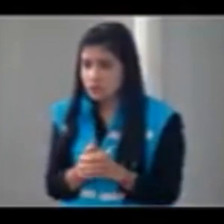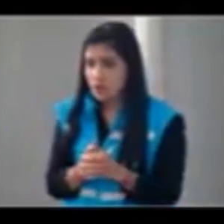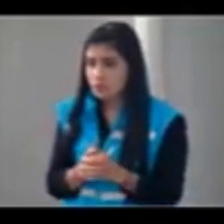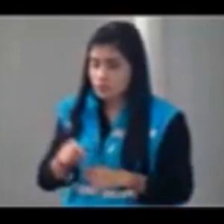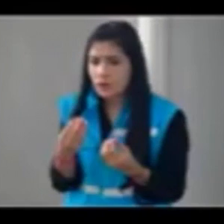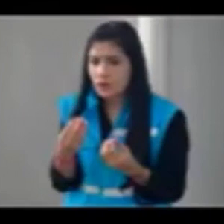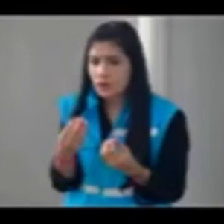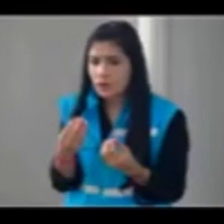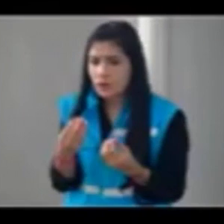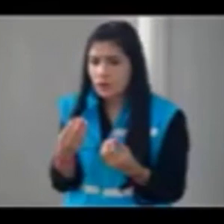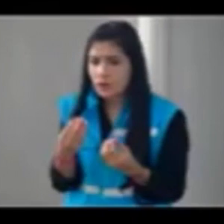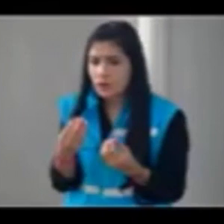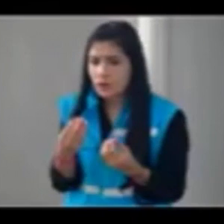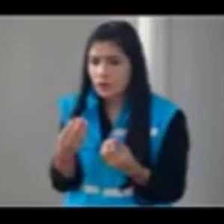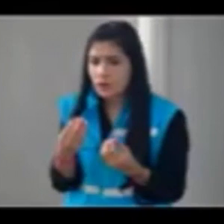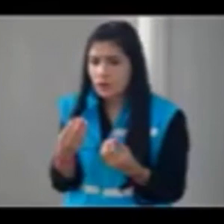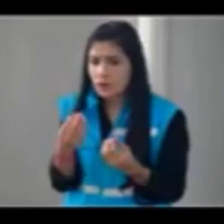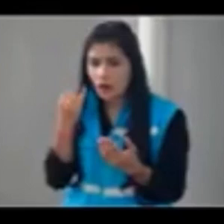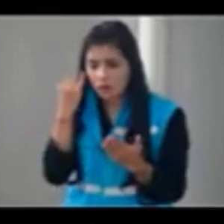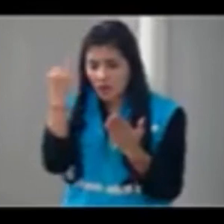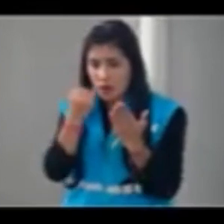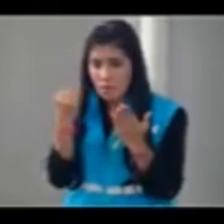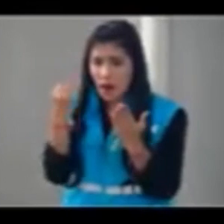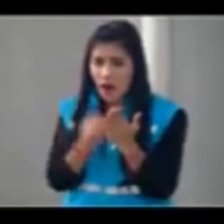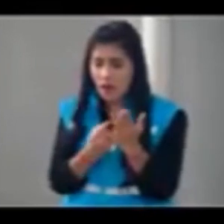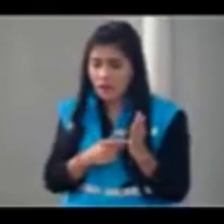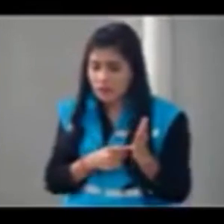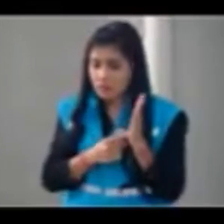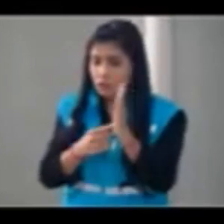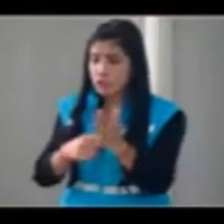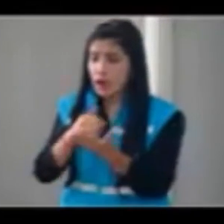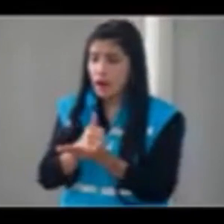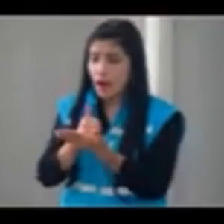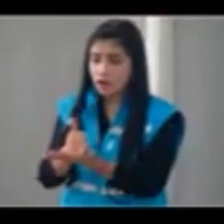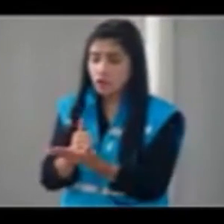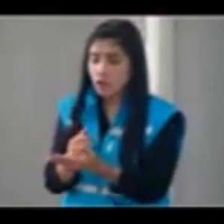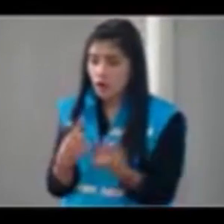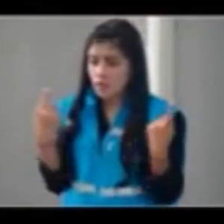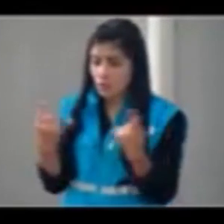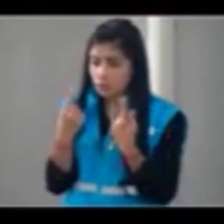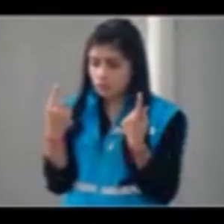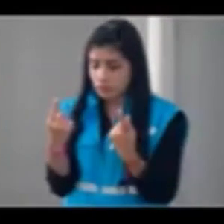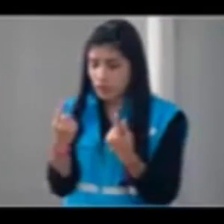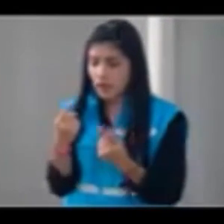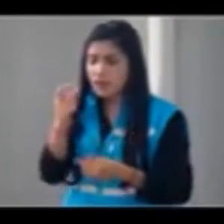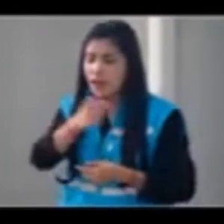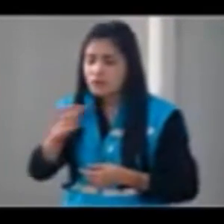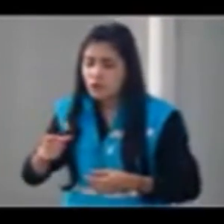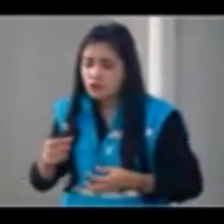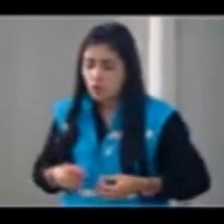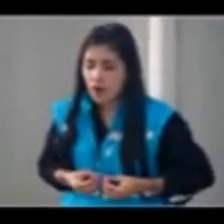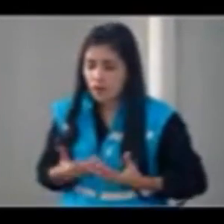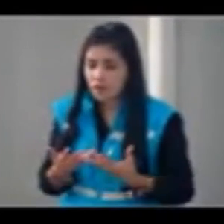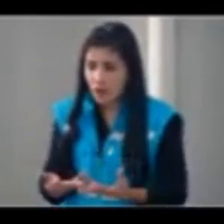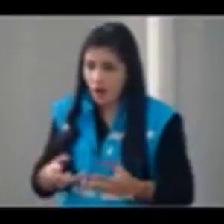alcalde ni a secretario ni a ningún concejal ni absolutamente a nadie los canales públicos son de la gente no del alcalde y es un requis y aquí